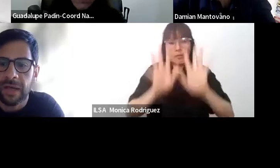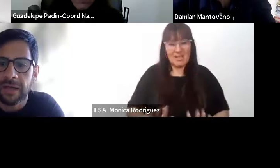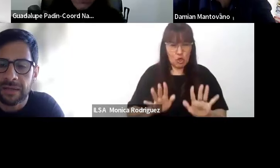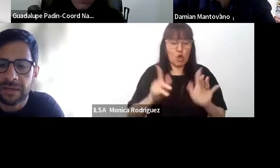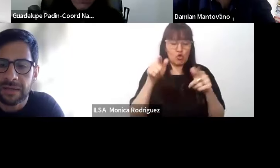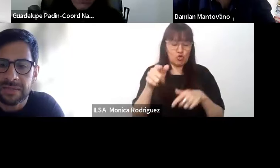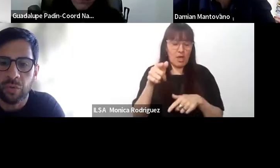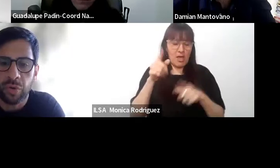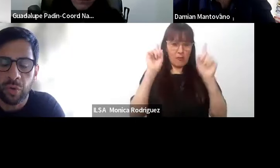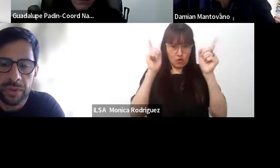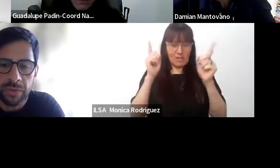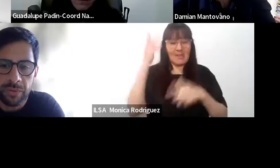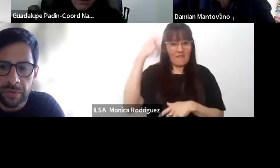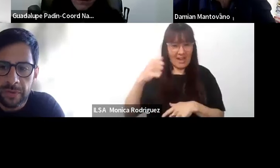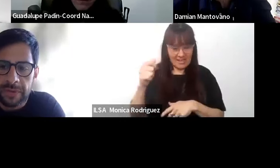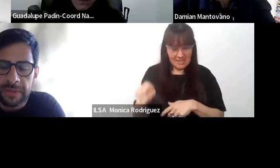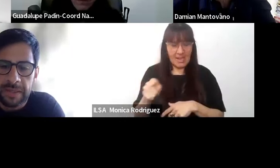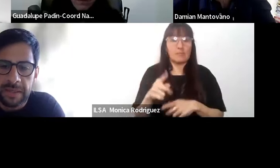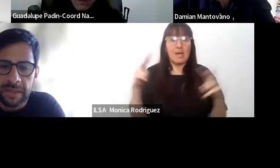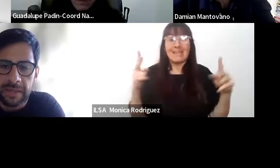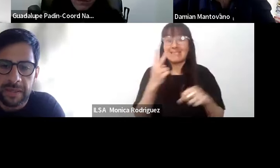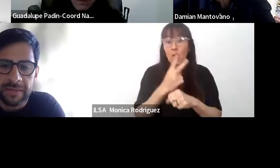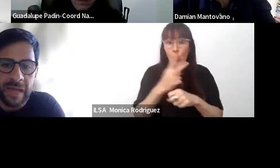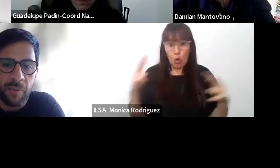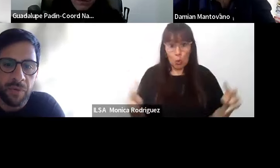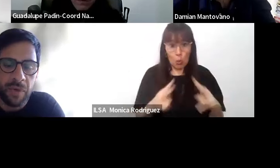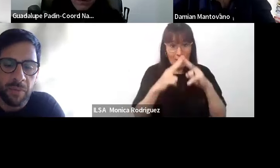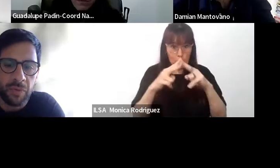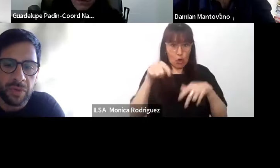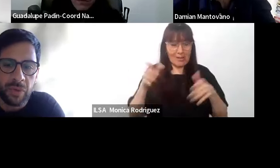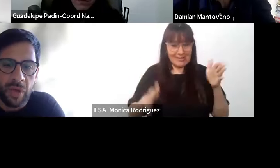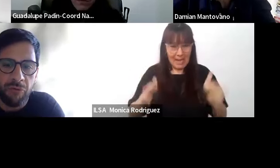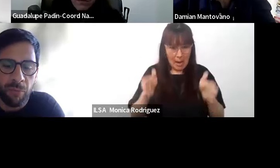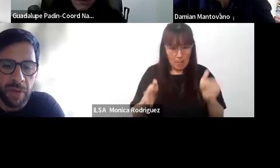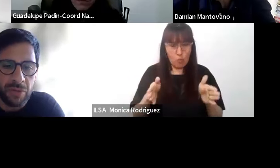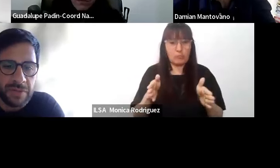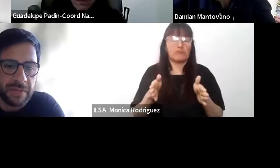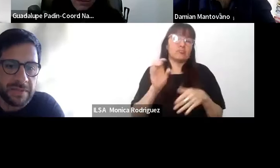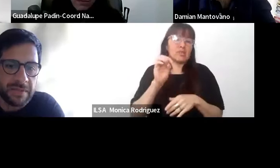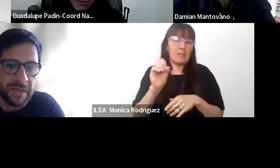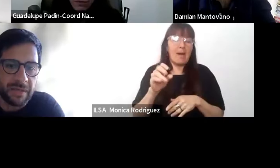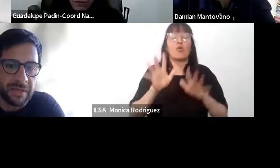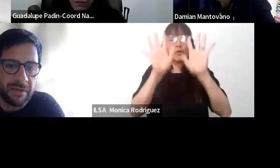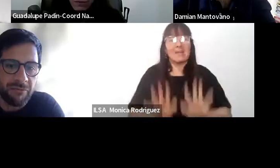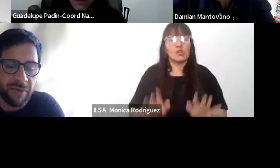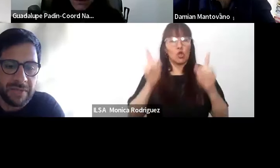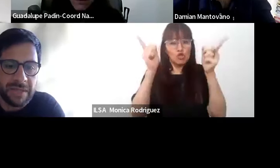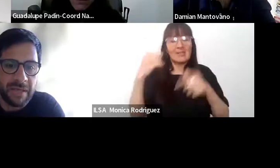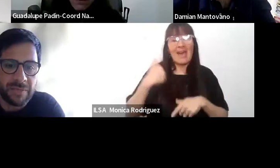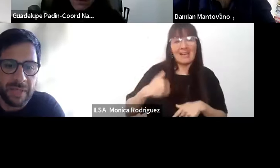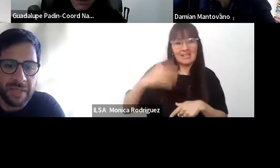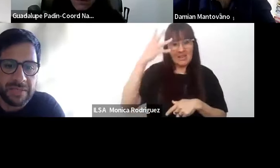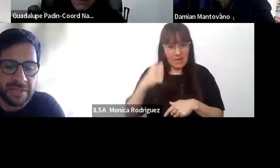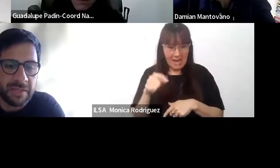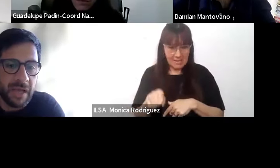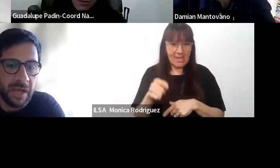a este segundo encuentro de este tramo que hemos titulado Formar Docentes en Argentina y en Francia,